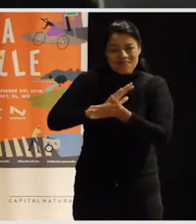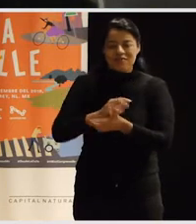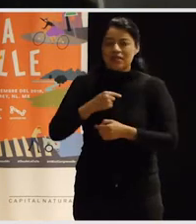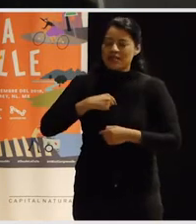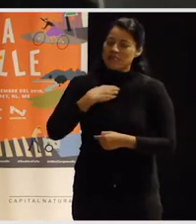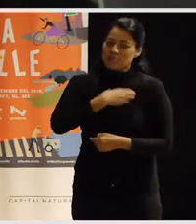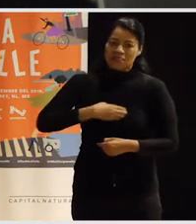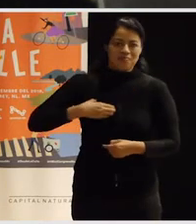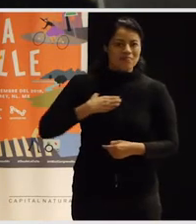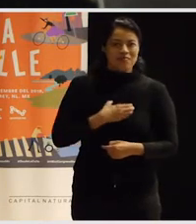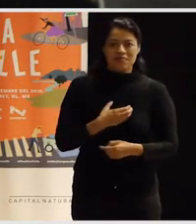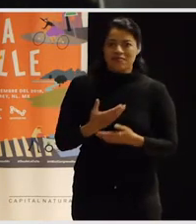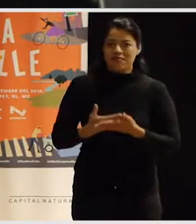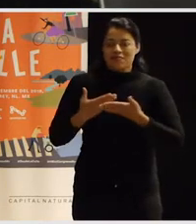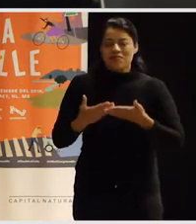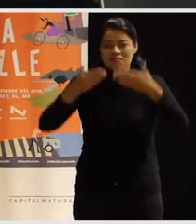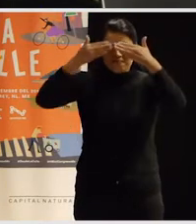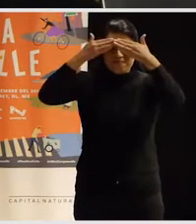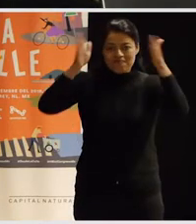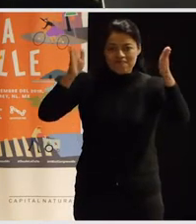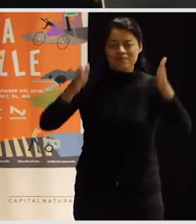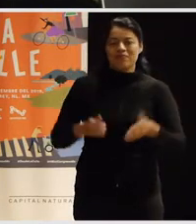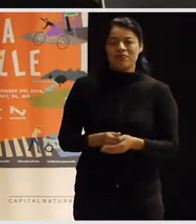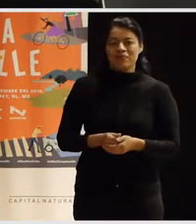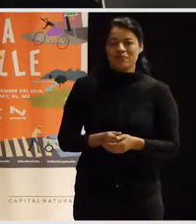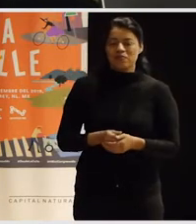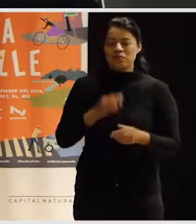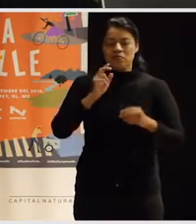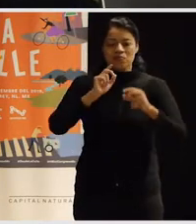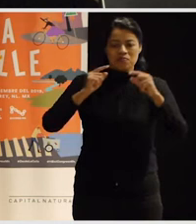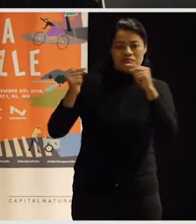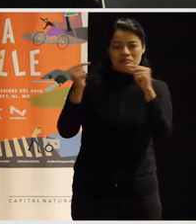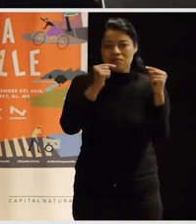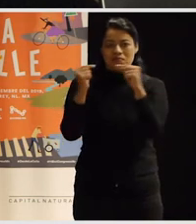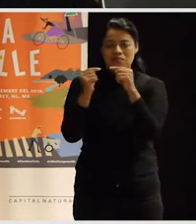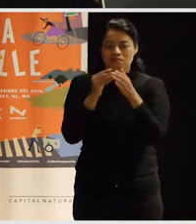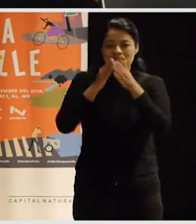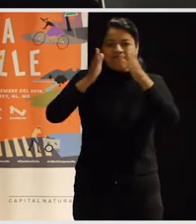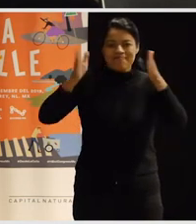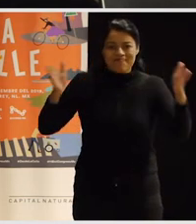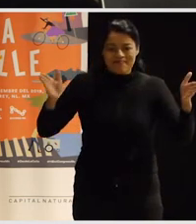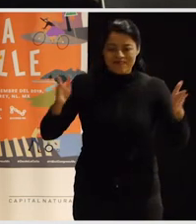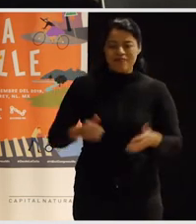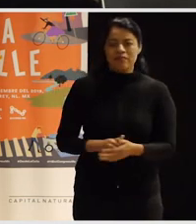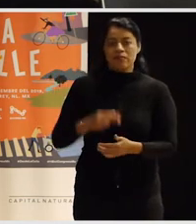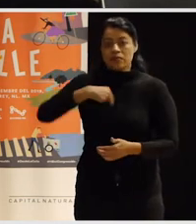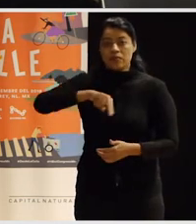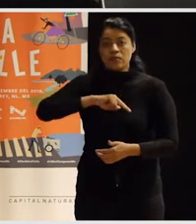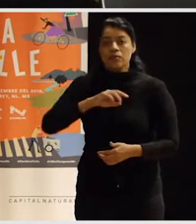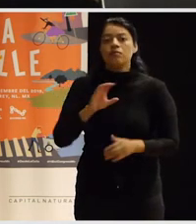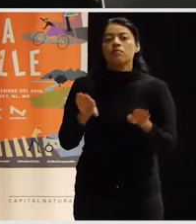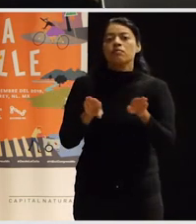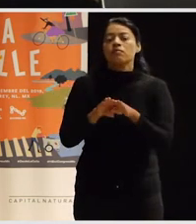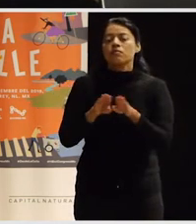estemos ampliando nuestra discusión para ver también cómo nosotras,